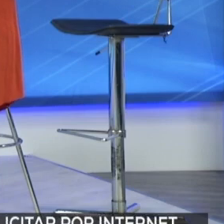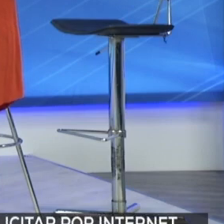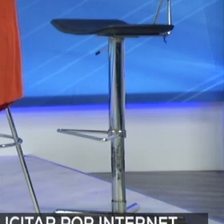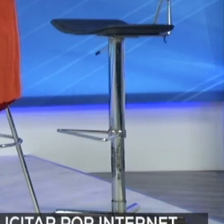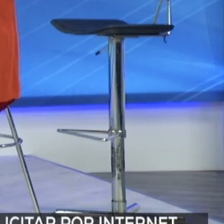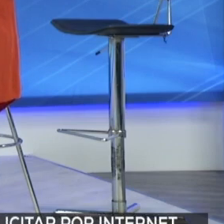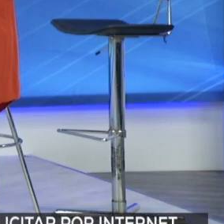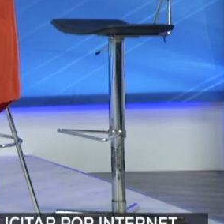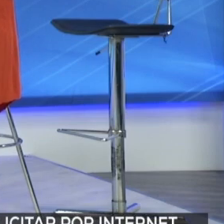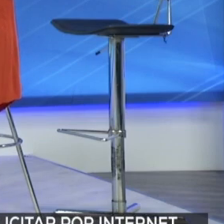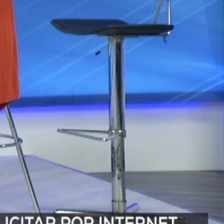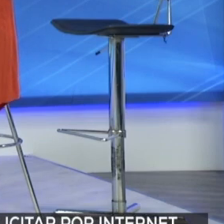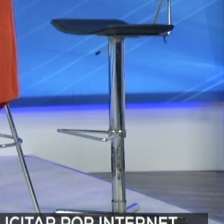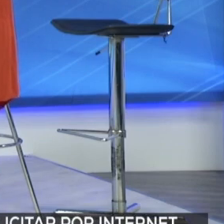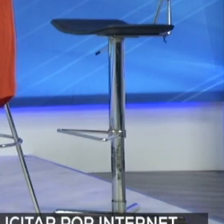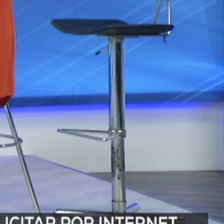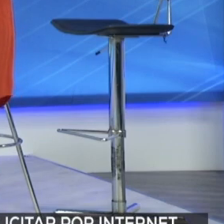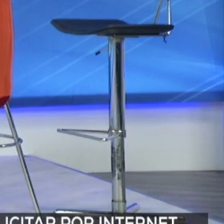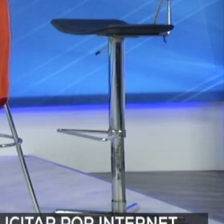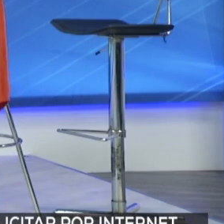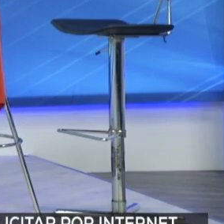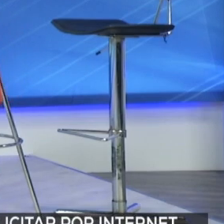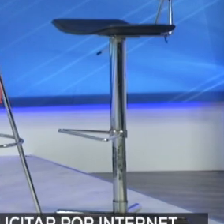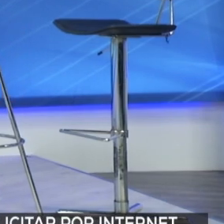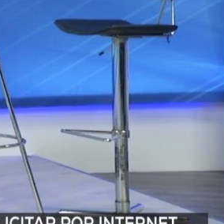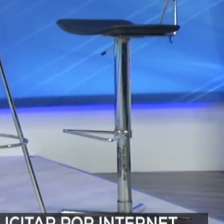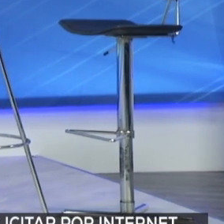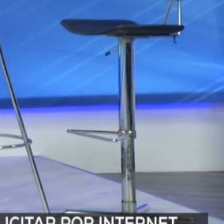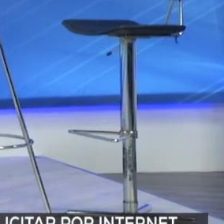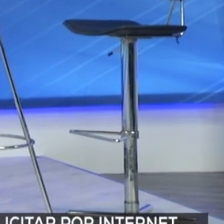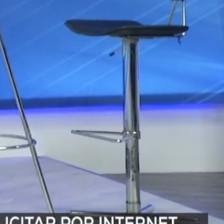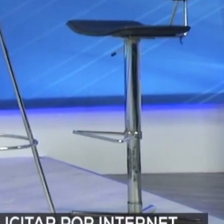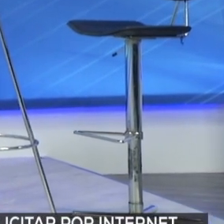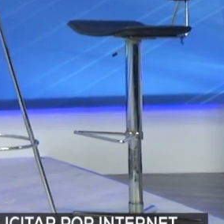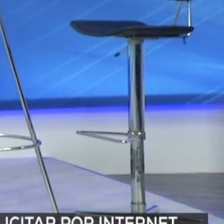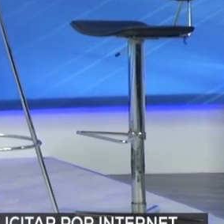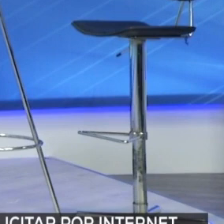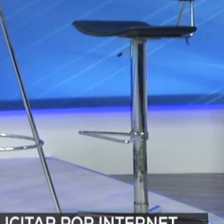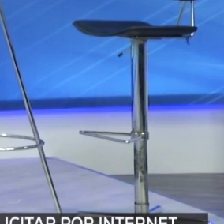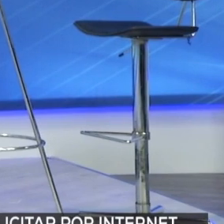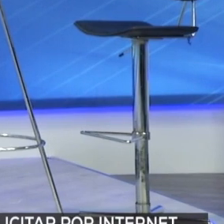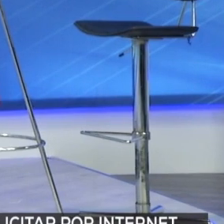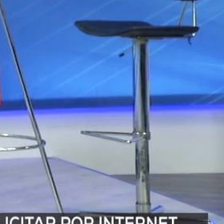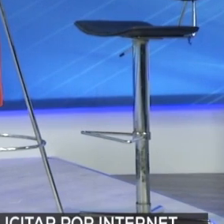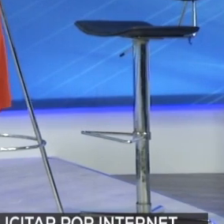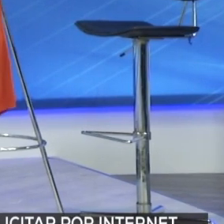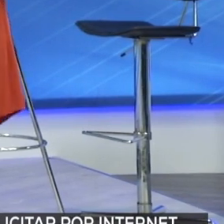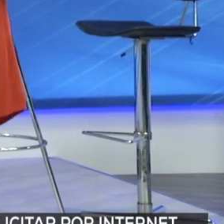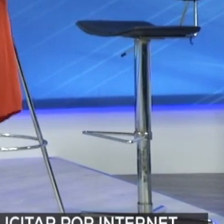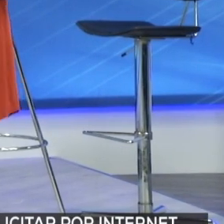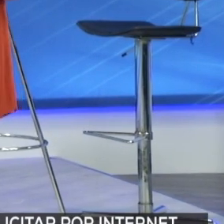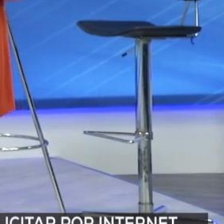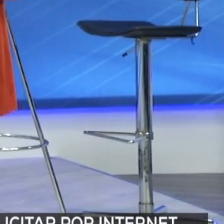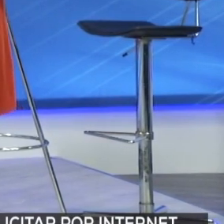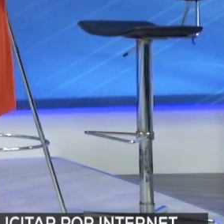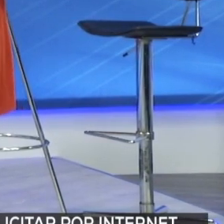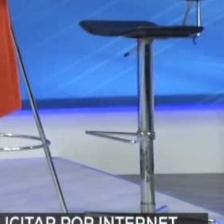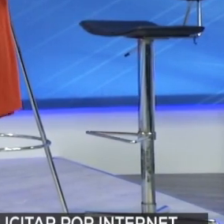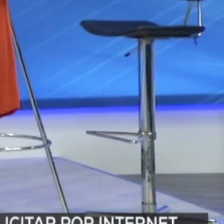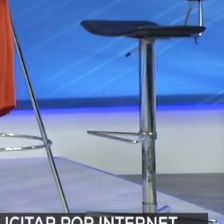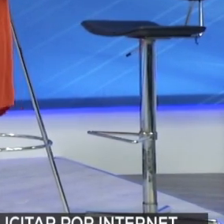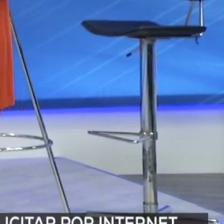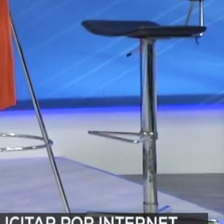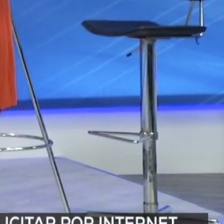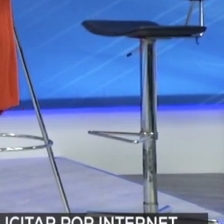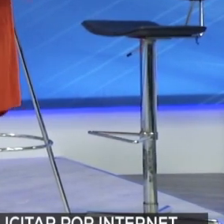Antes de que se vaya al fin de semana y que comience ya el viernes, le recuerdo que estamos en pleno confinamiento por la pandemia del COVID-19.